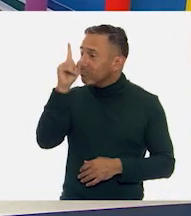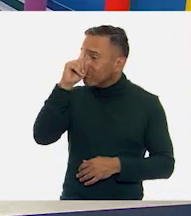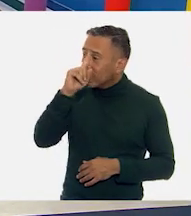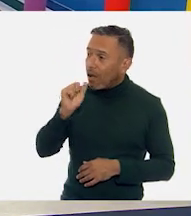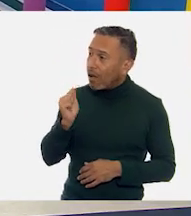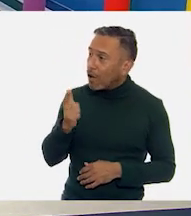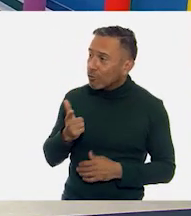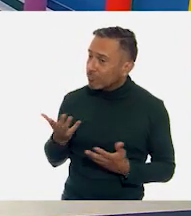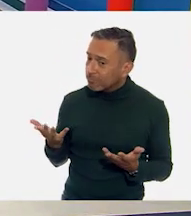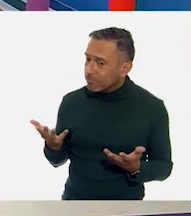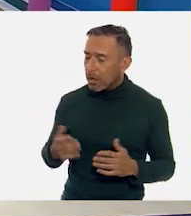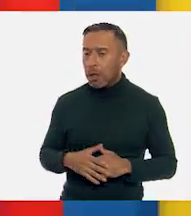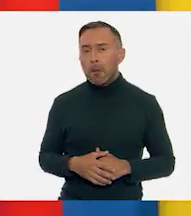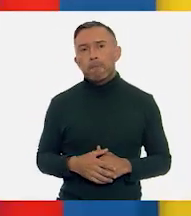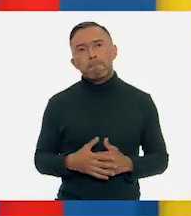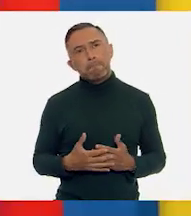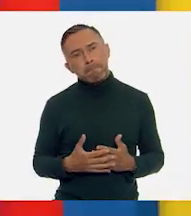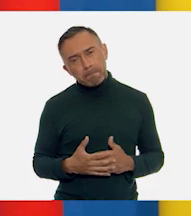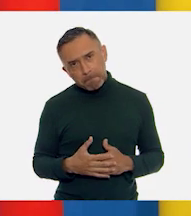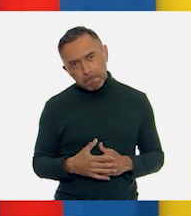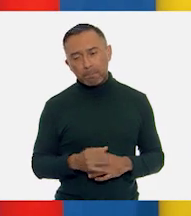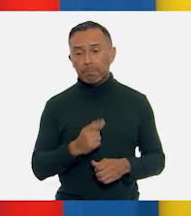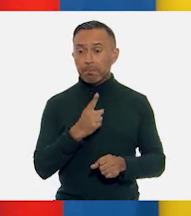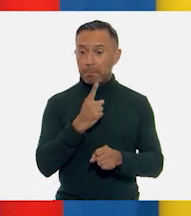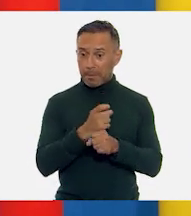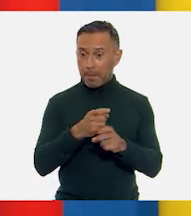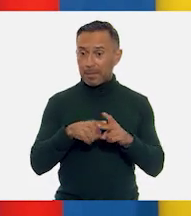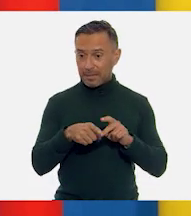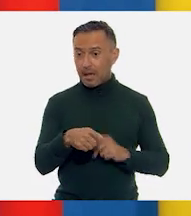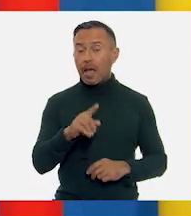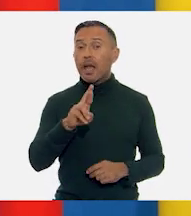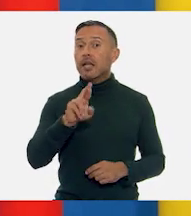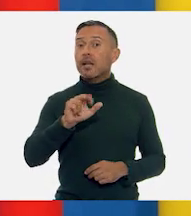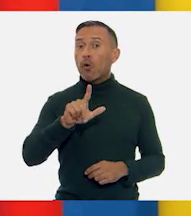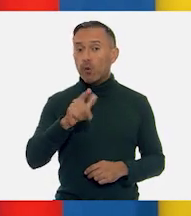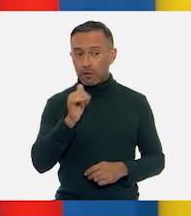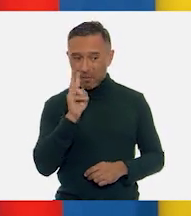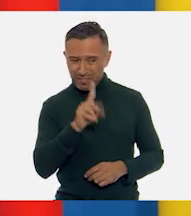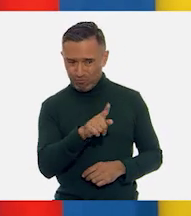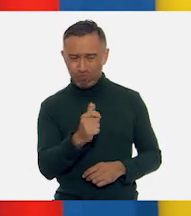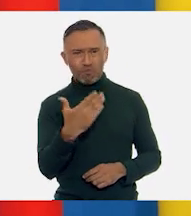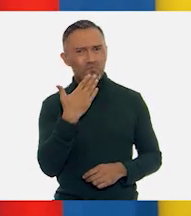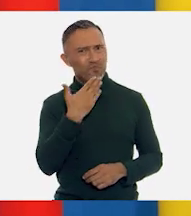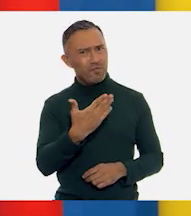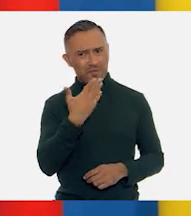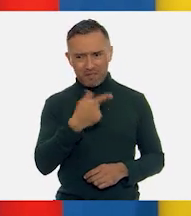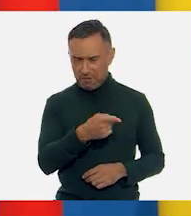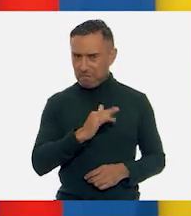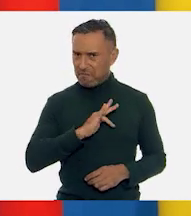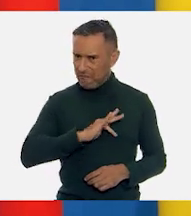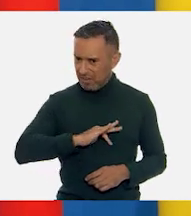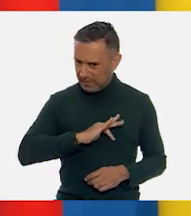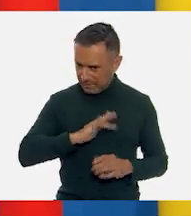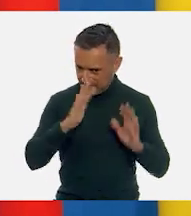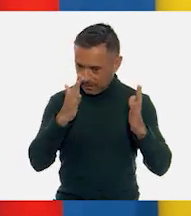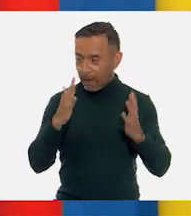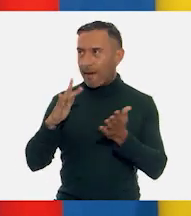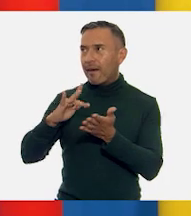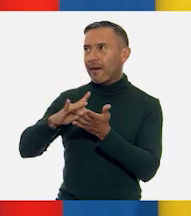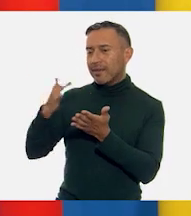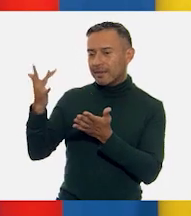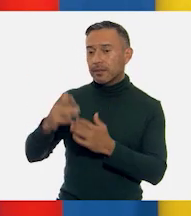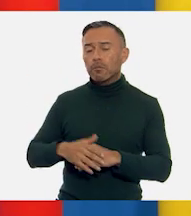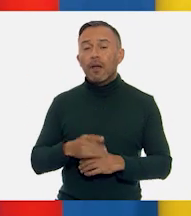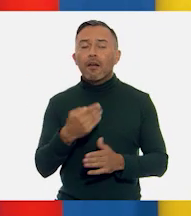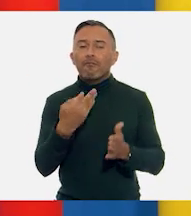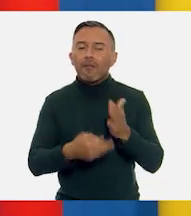Pues, bueno, para empezar, Raulito, lo estás haciendo muy, muy, muy bien. Felicidades. Gracias. Y pues nada más cuidaría la